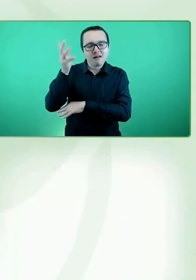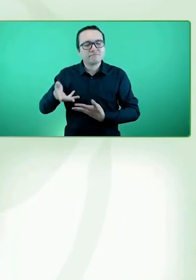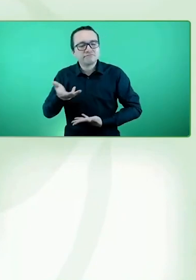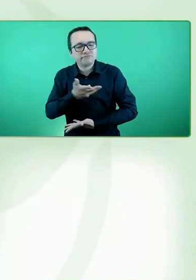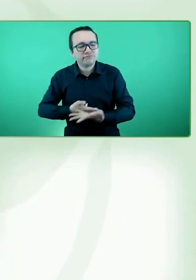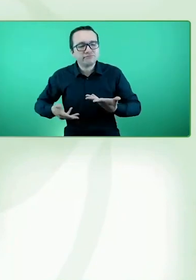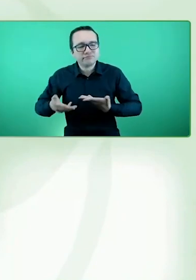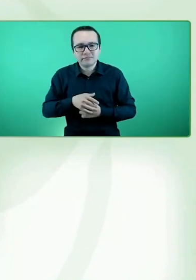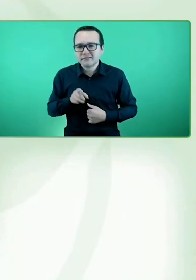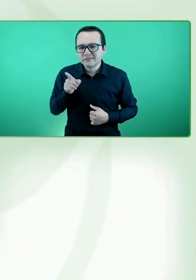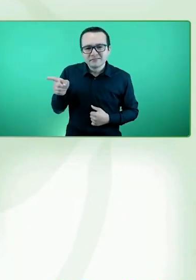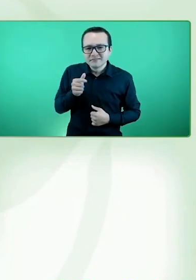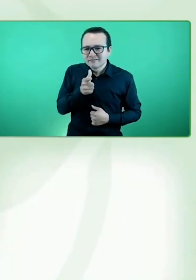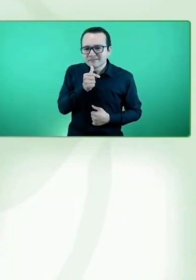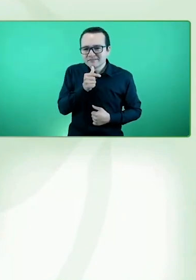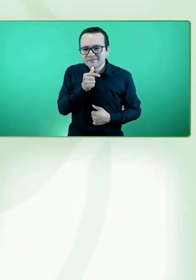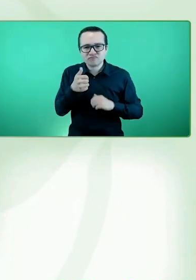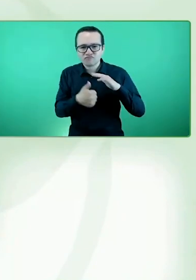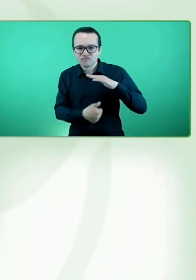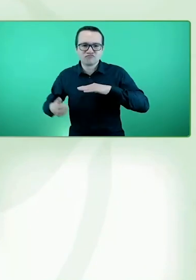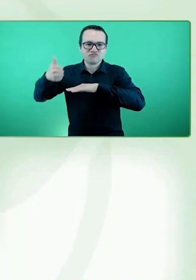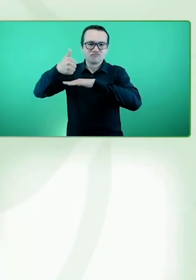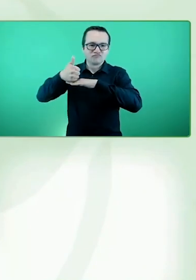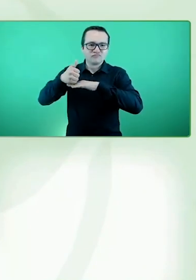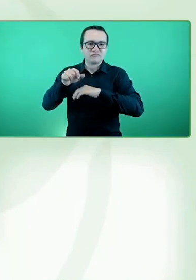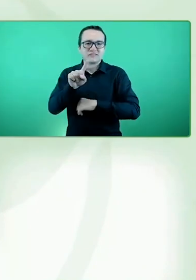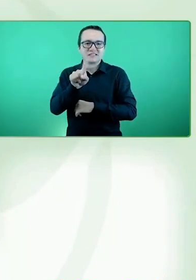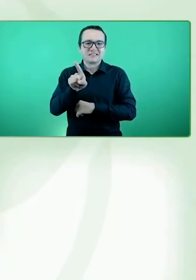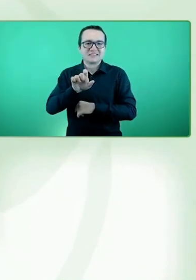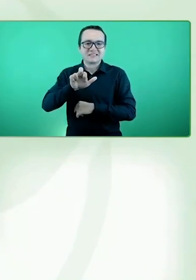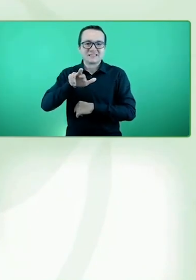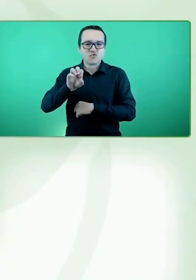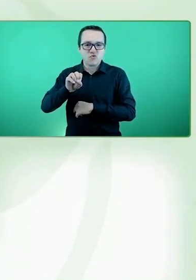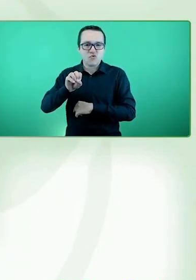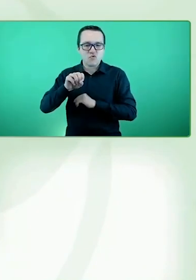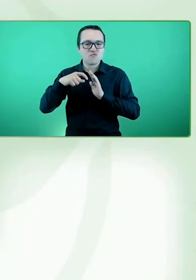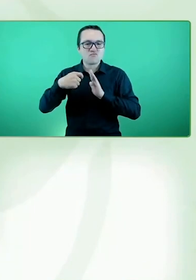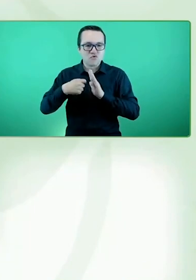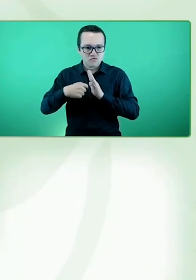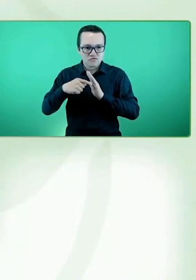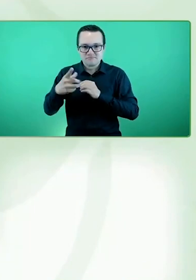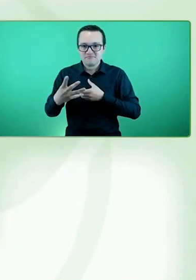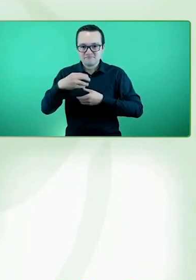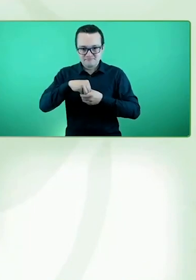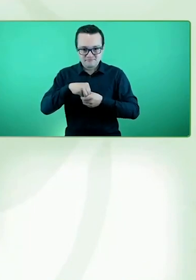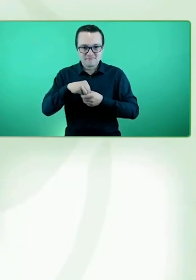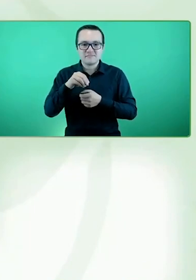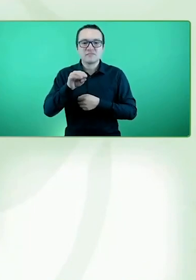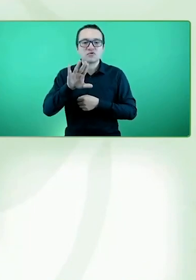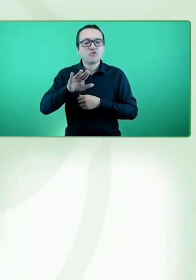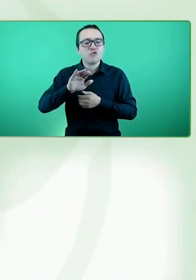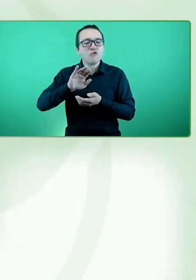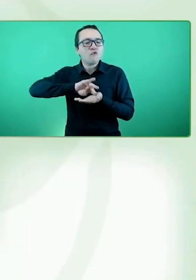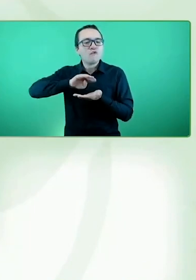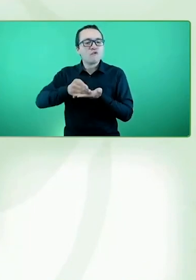director de Ciro Project, es uno de los miembros de la Junta de la Fundación EFE. Ayer estuvimos con